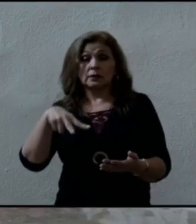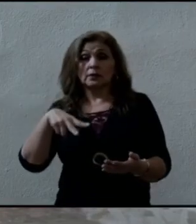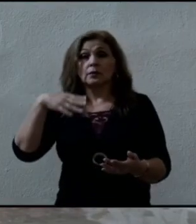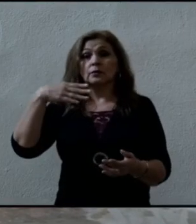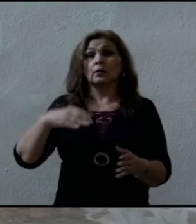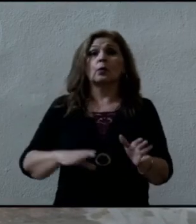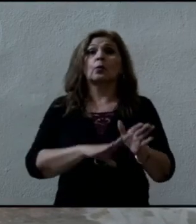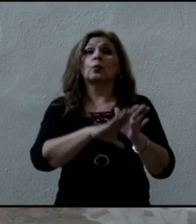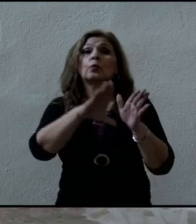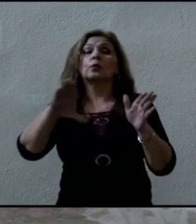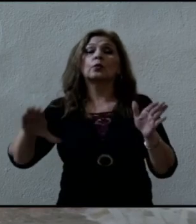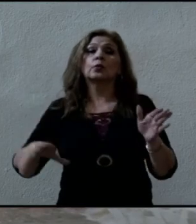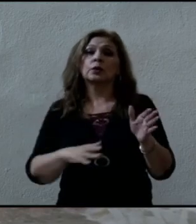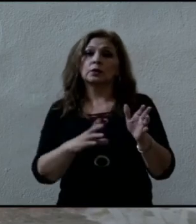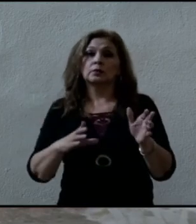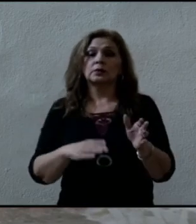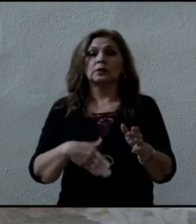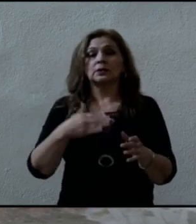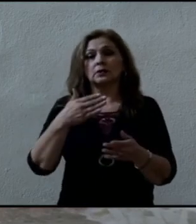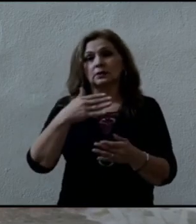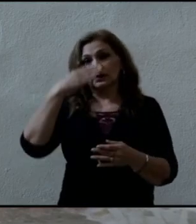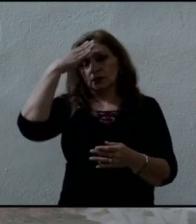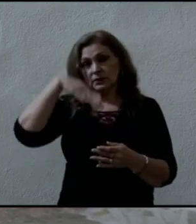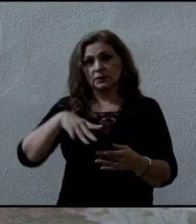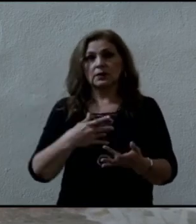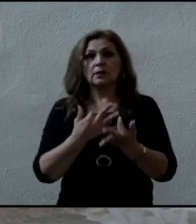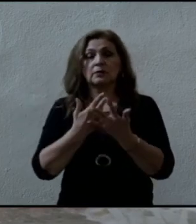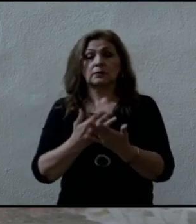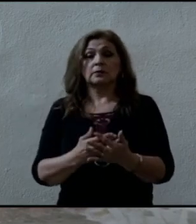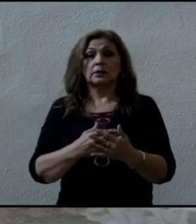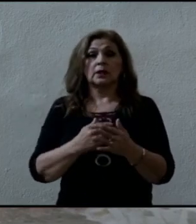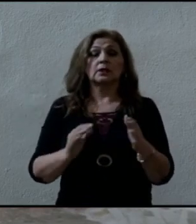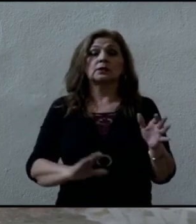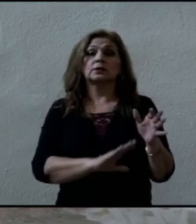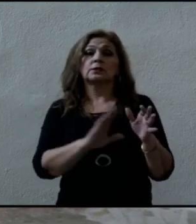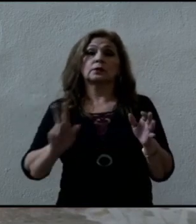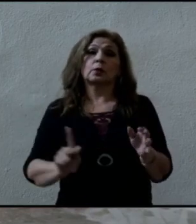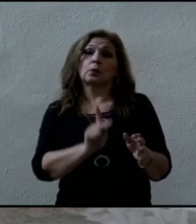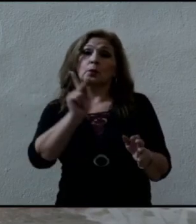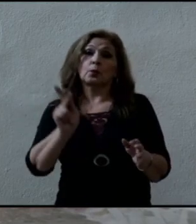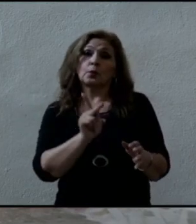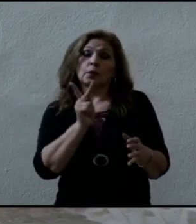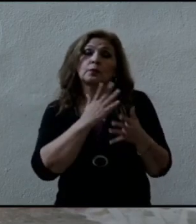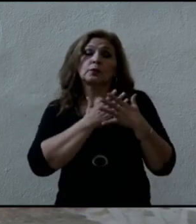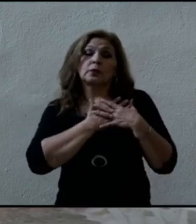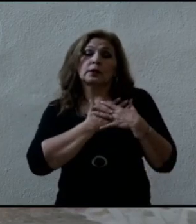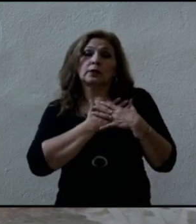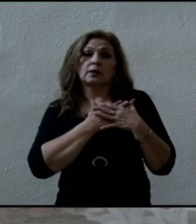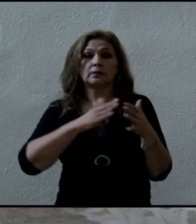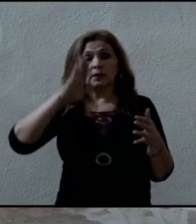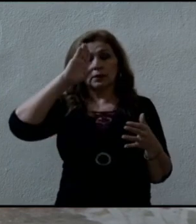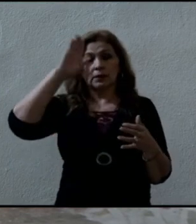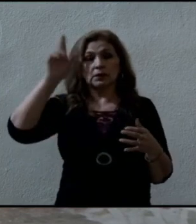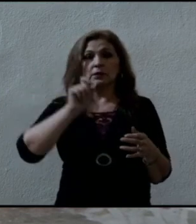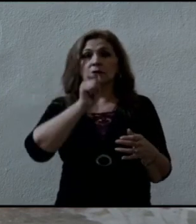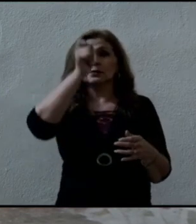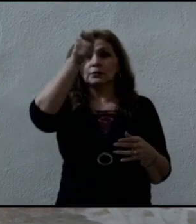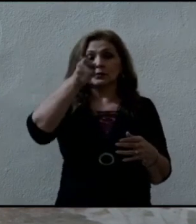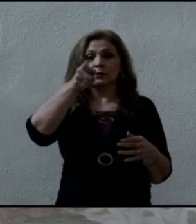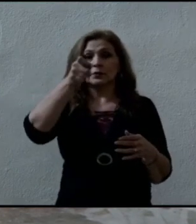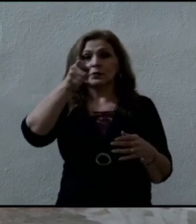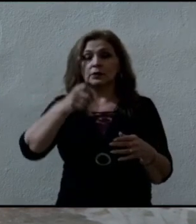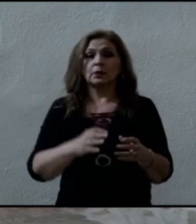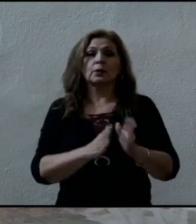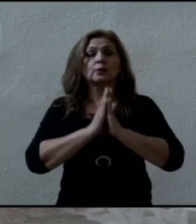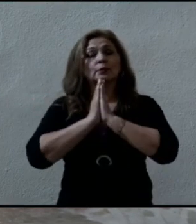sabe esperar y una comunidad que ama. Que el Señor nos bendiga y no dejen de